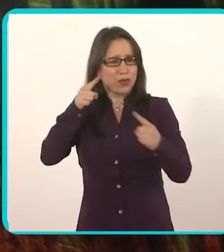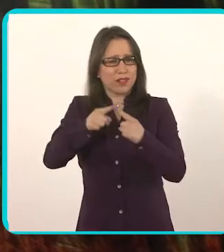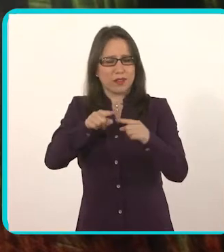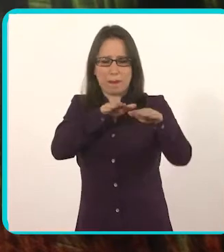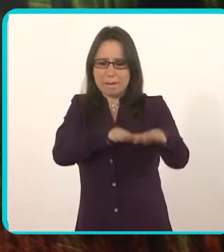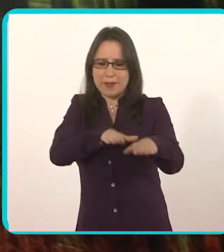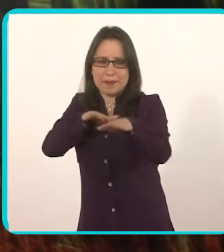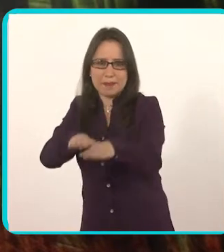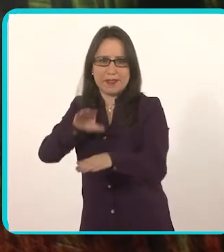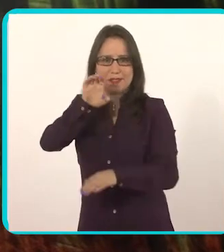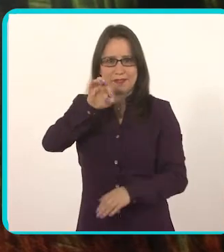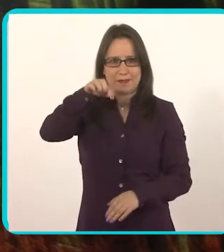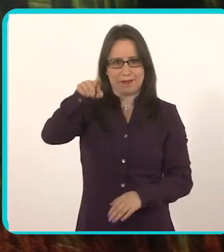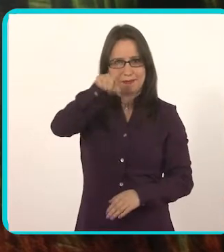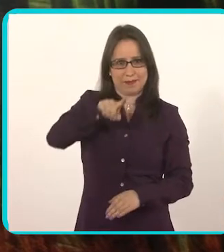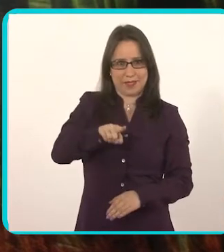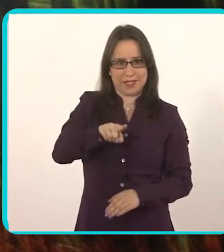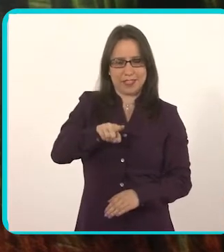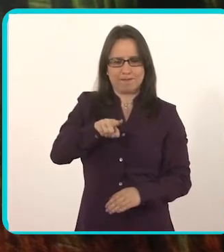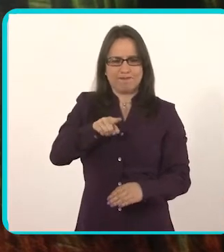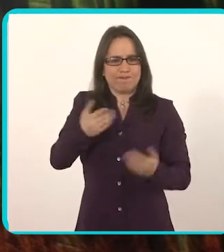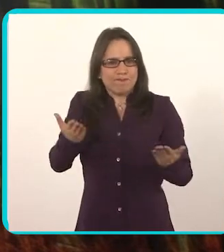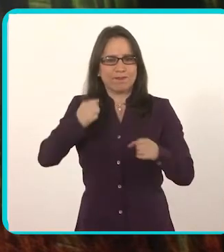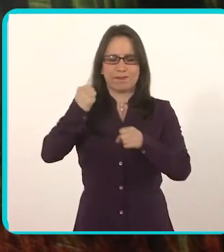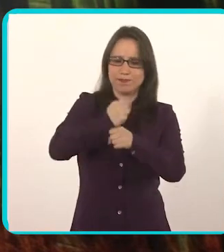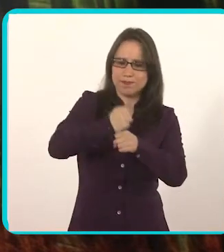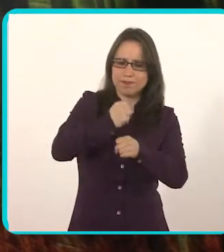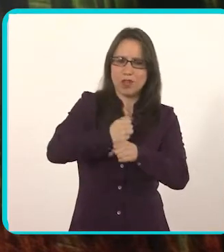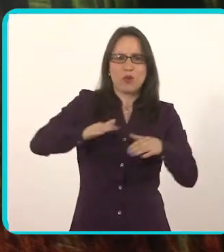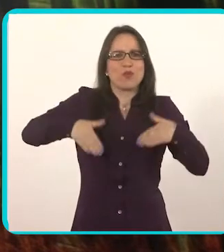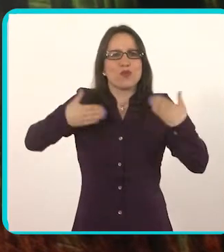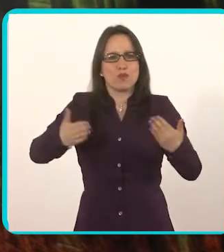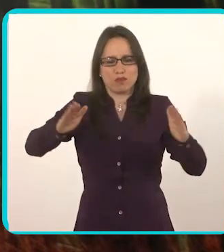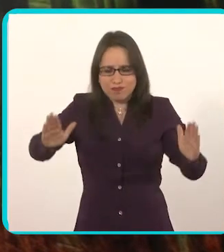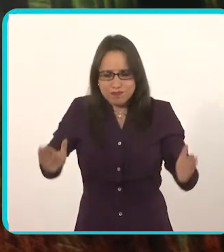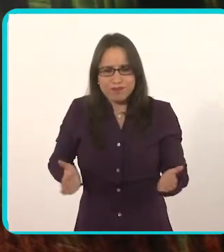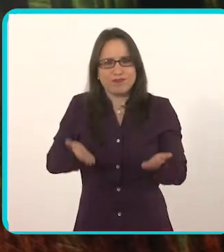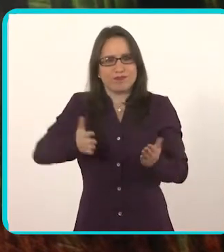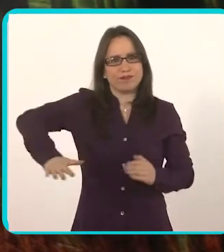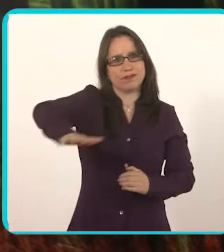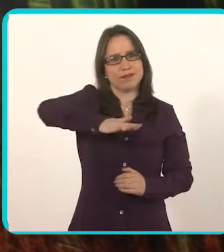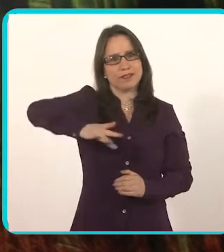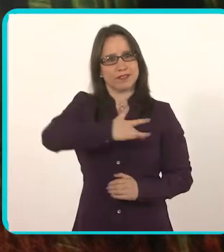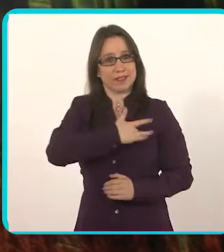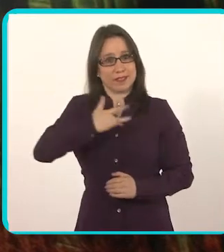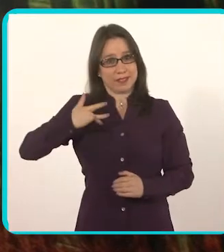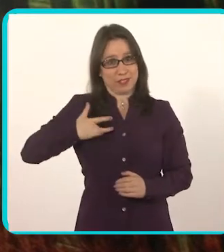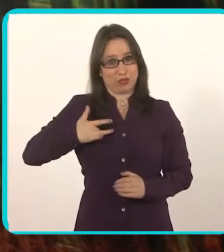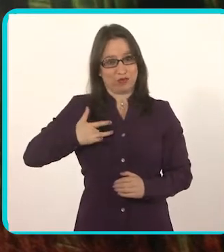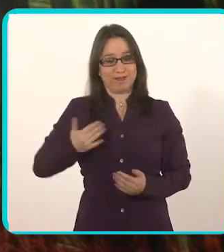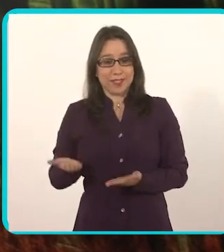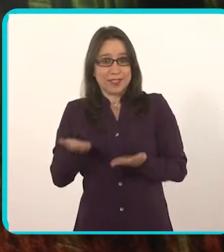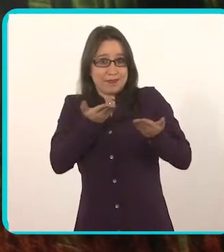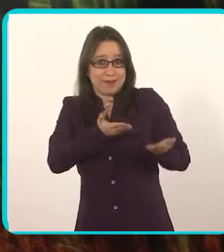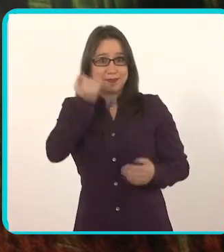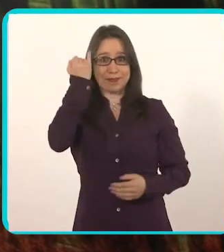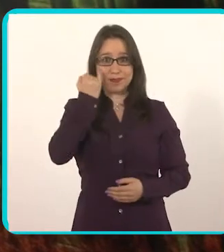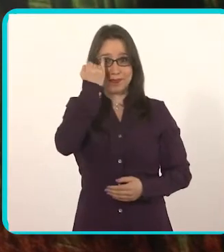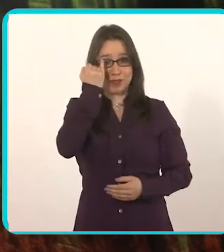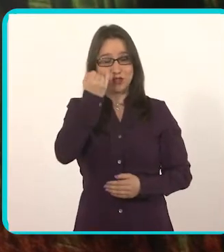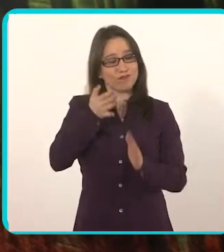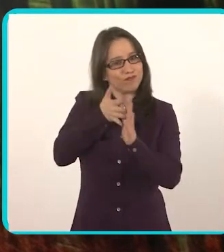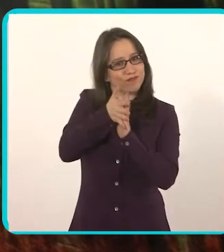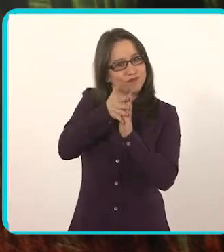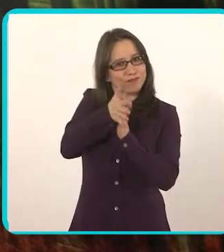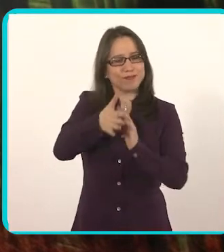representantes de diferentes EPS, con el fin de darles a conocer cómo es su papel en la implementación de la cultura de la seguridad